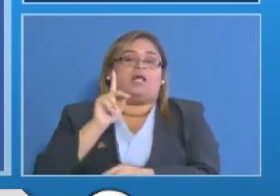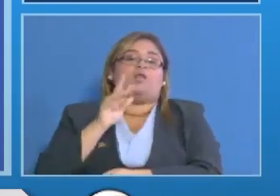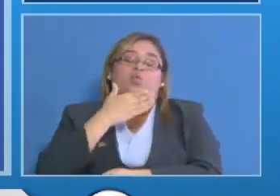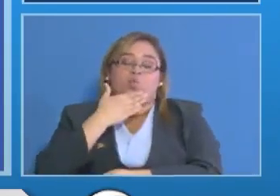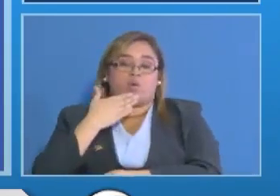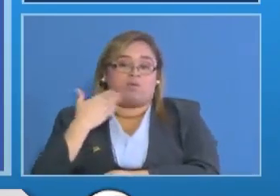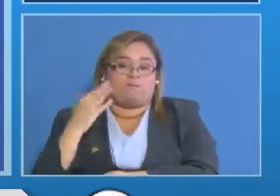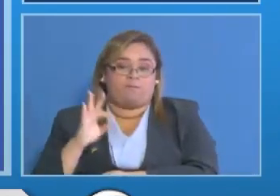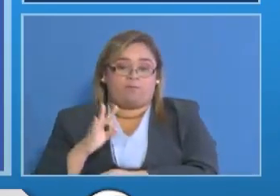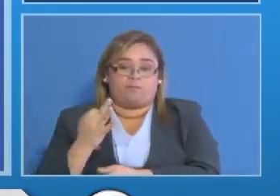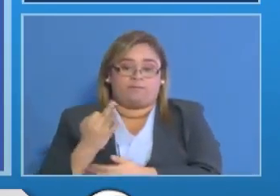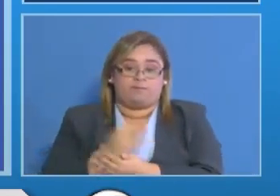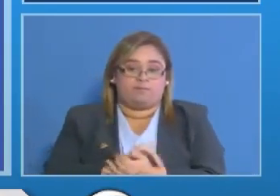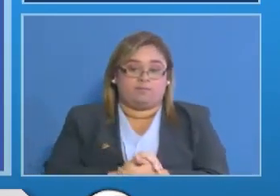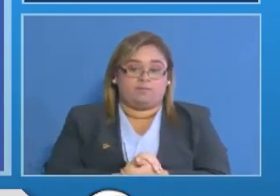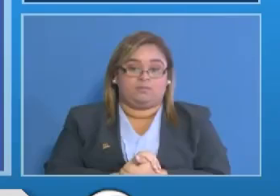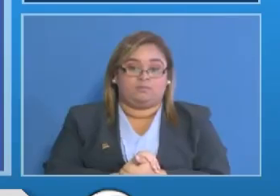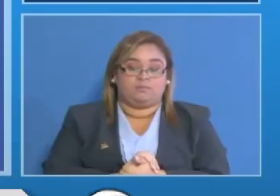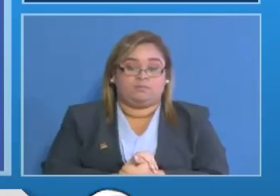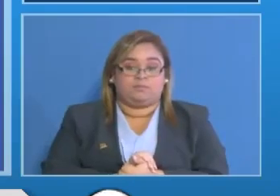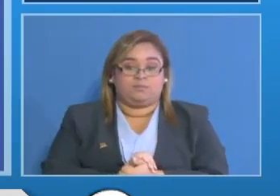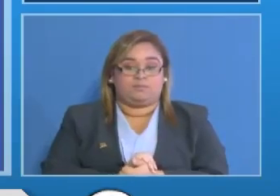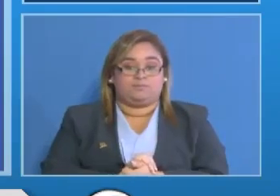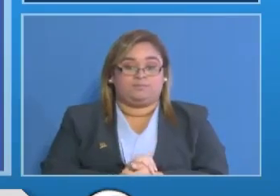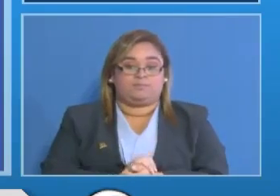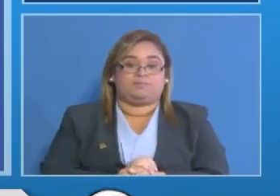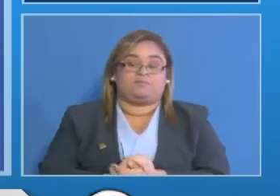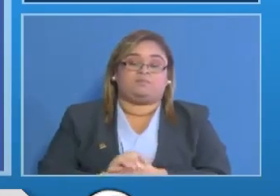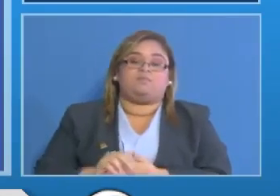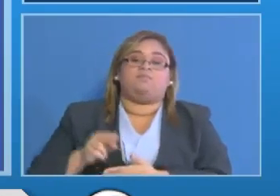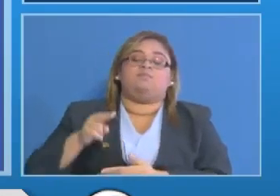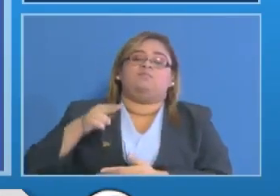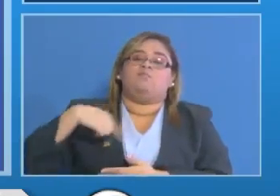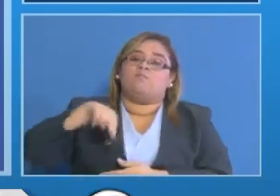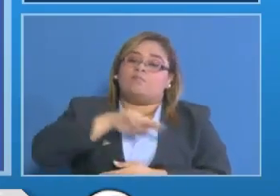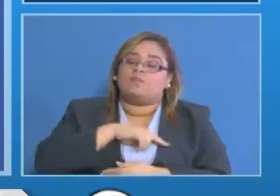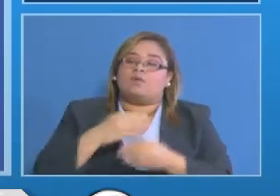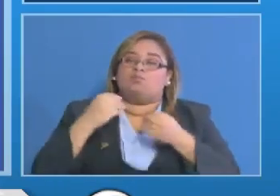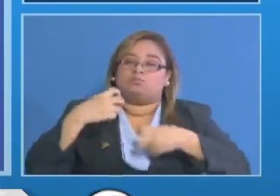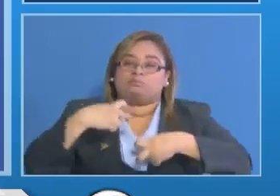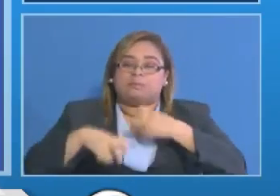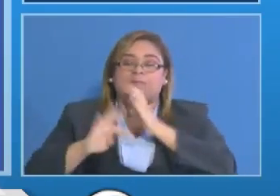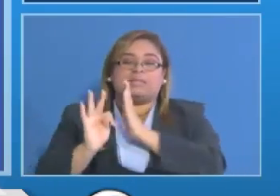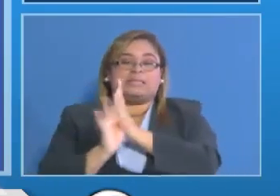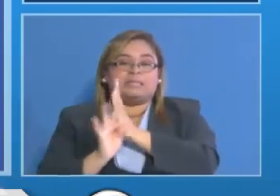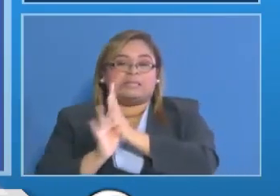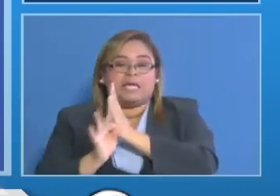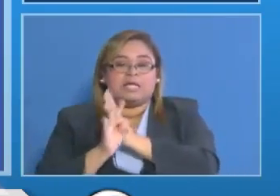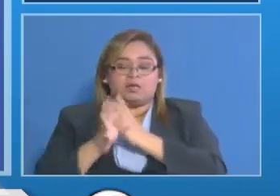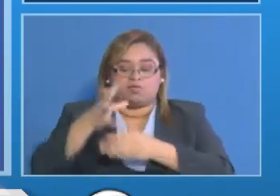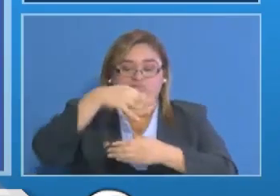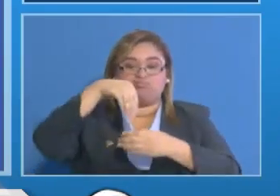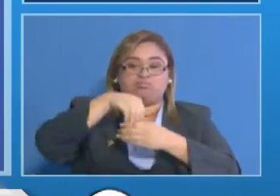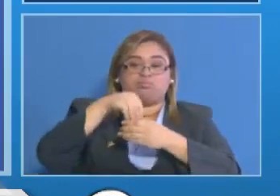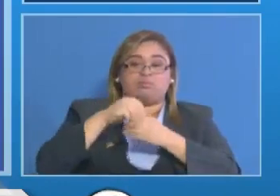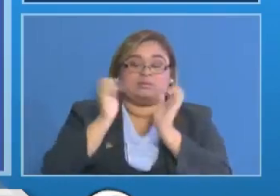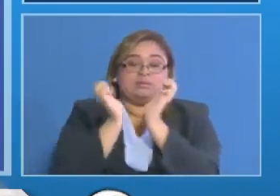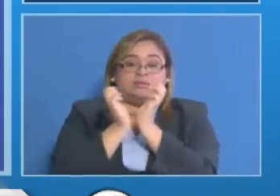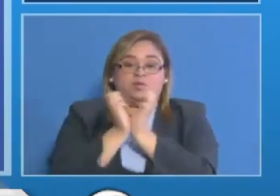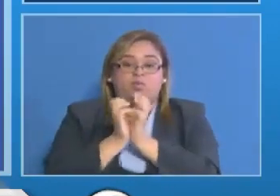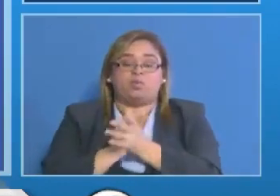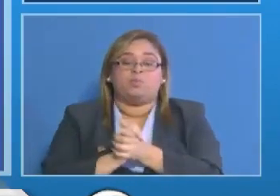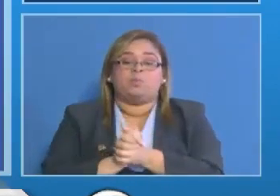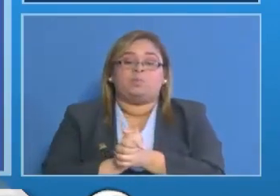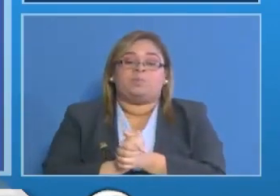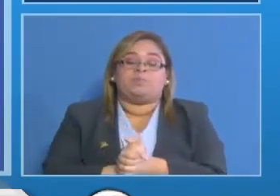se tenga que tener hemos tenido inconvenientes técnicos y burocráticos internos que nos han impedido